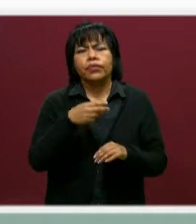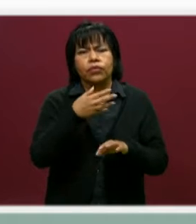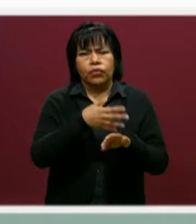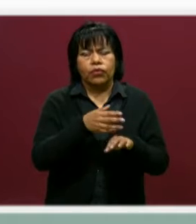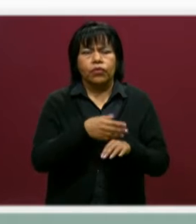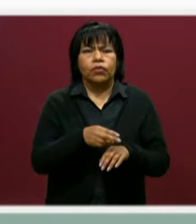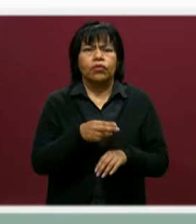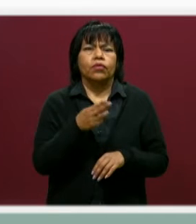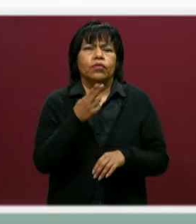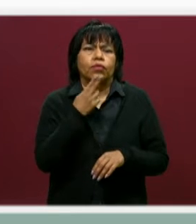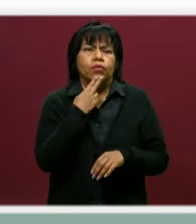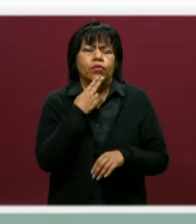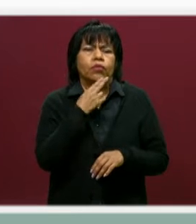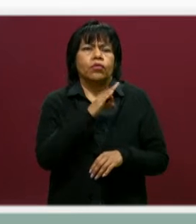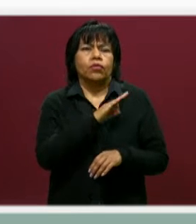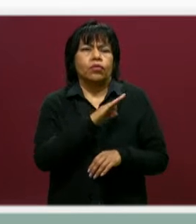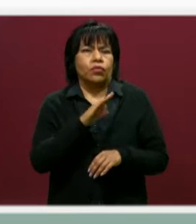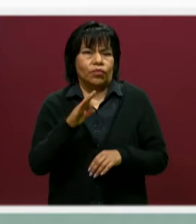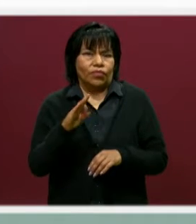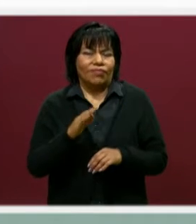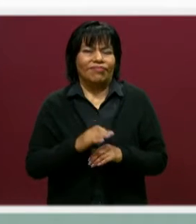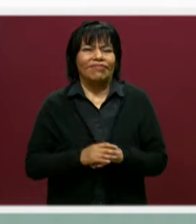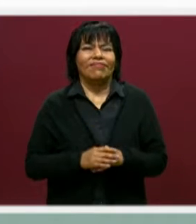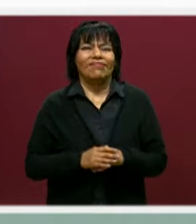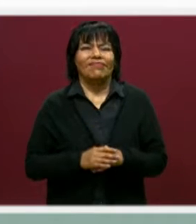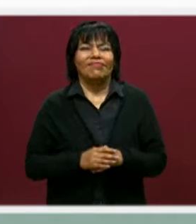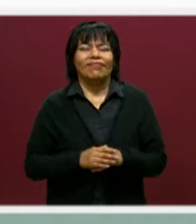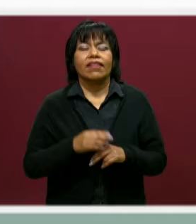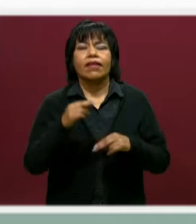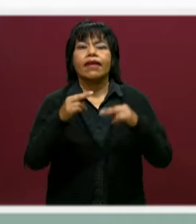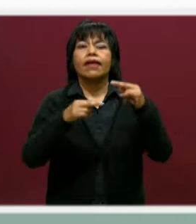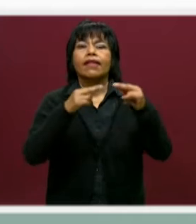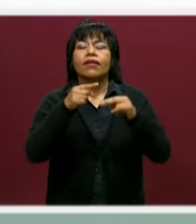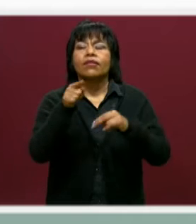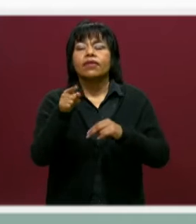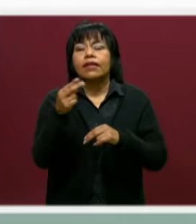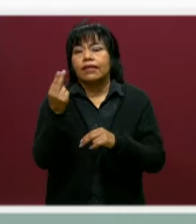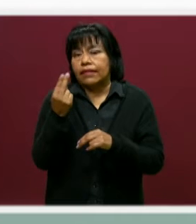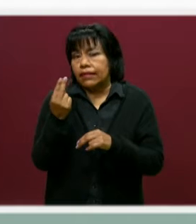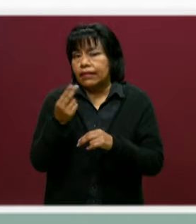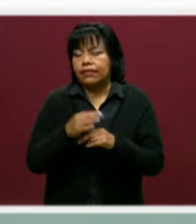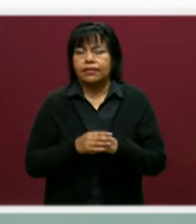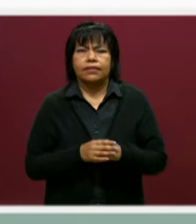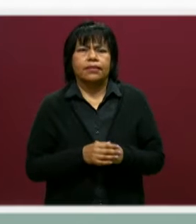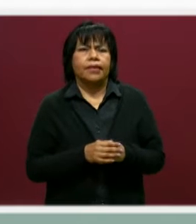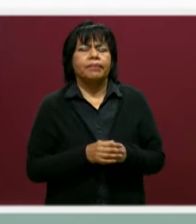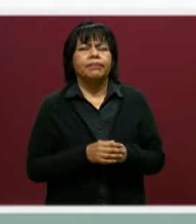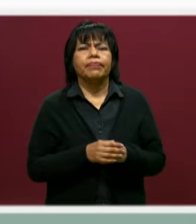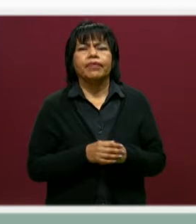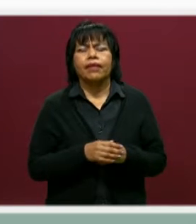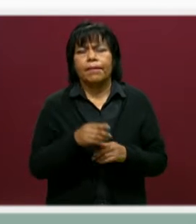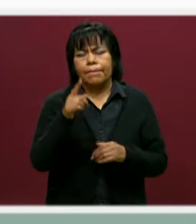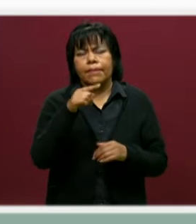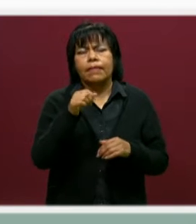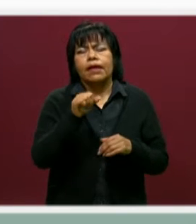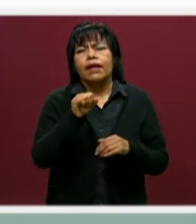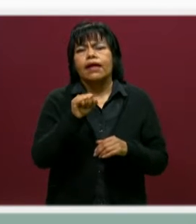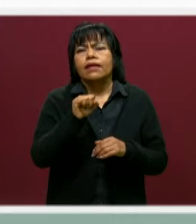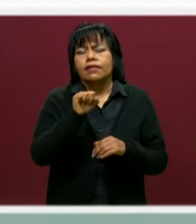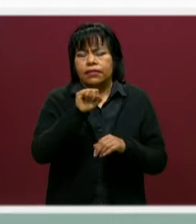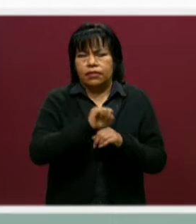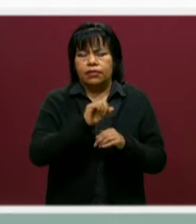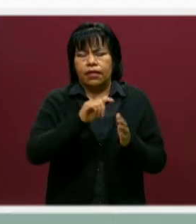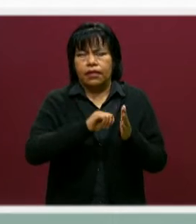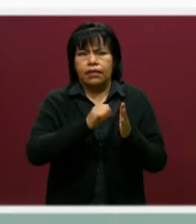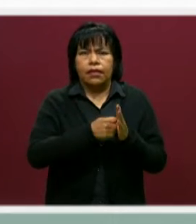esas también le servirán para que ahí lo encaucen al nivel educativo que usted requiera. Al igual que para secundarias técnicas,